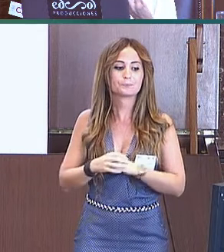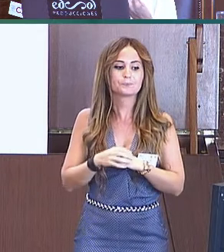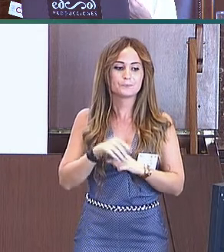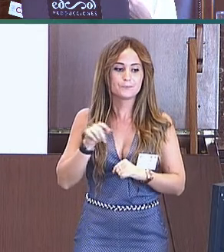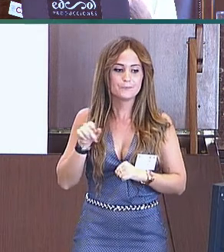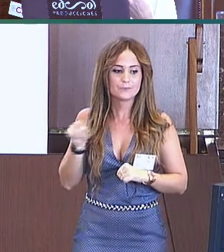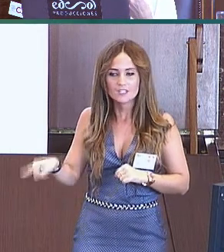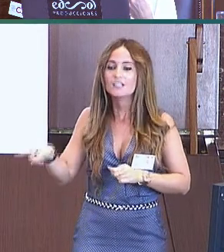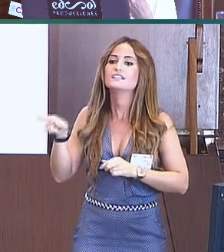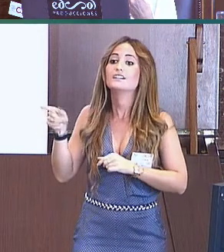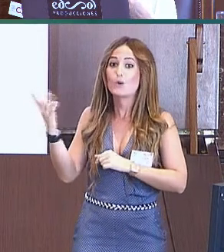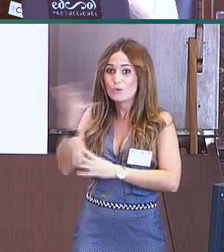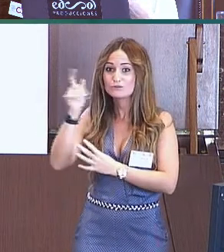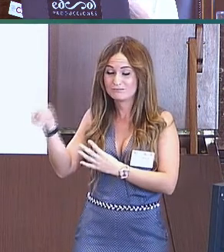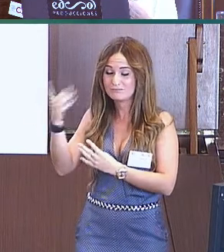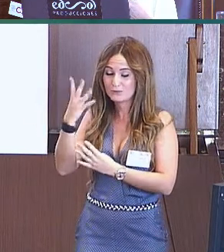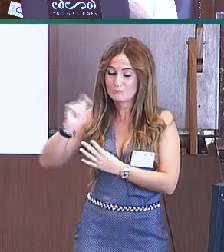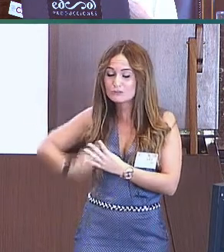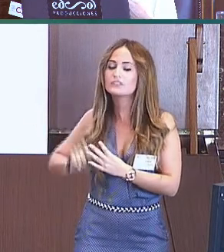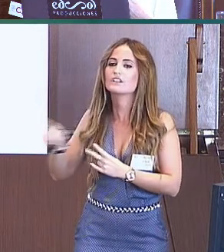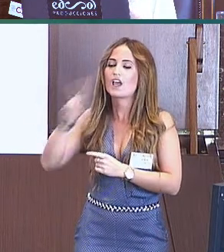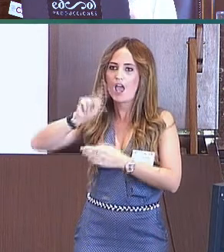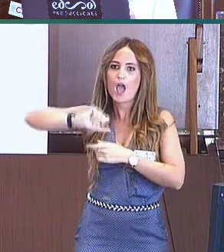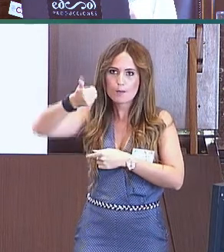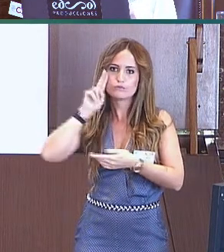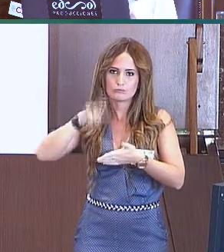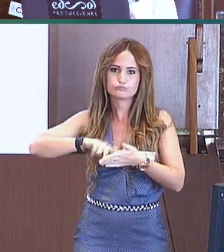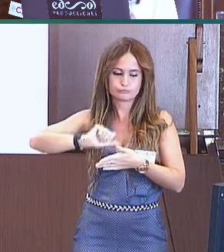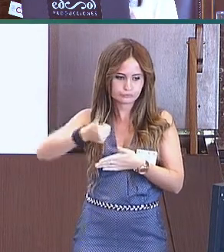Díez, Mar Píriz y Maite San Juan.